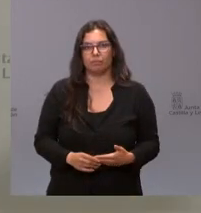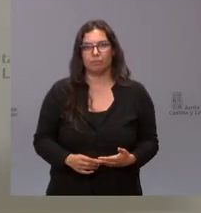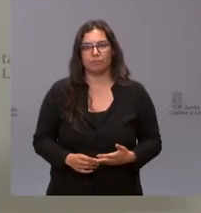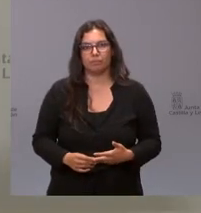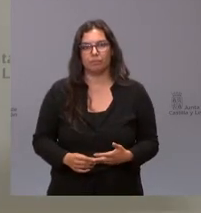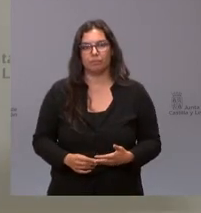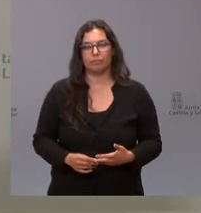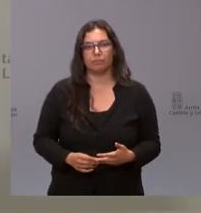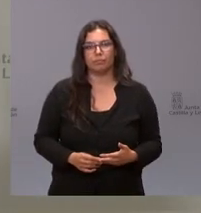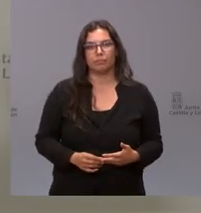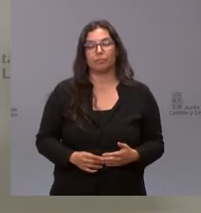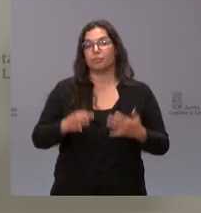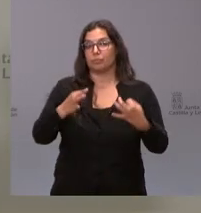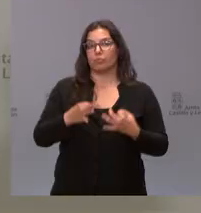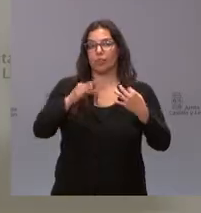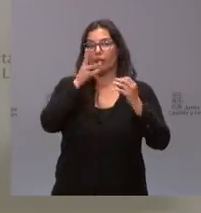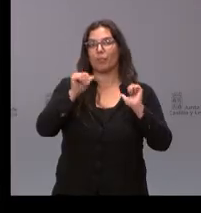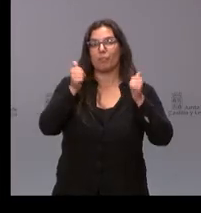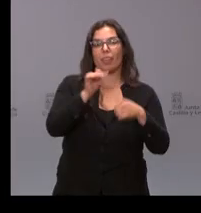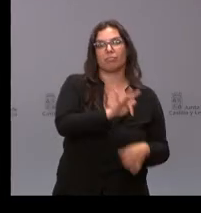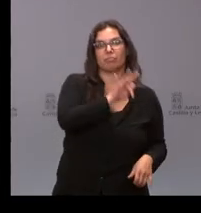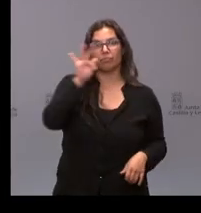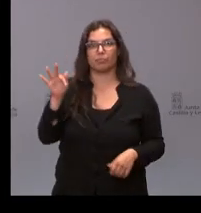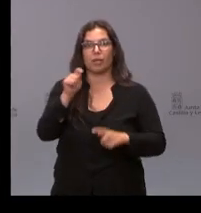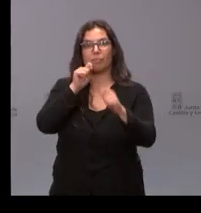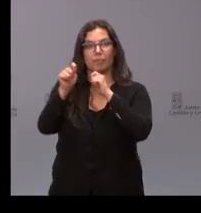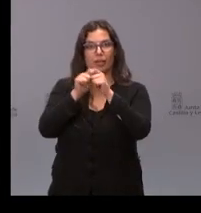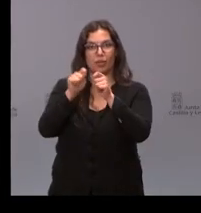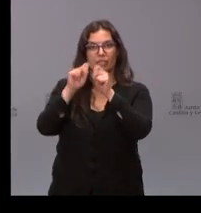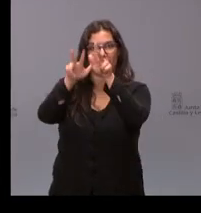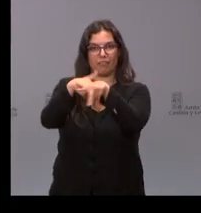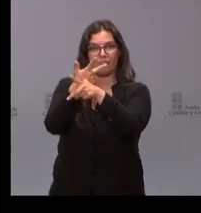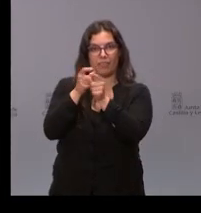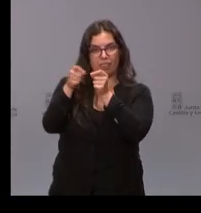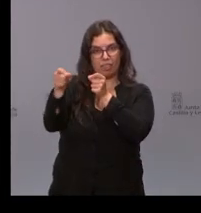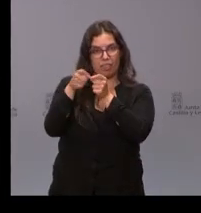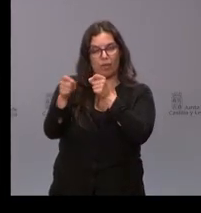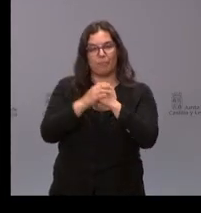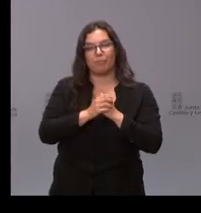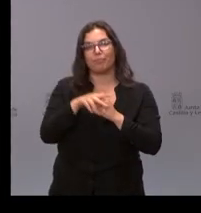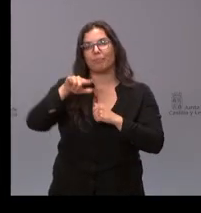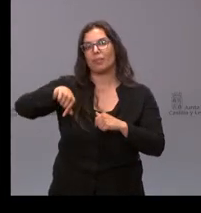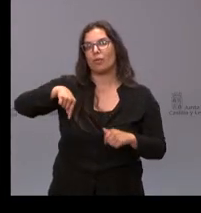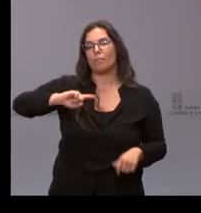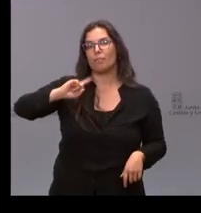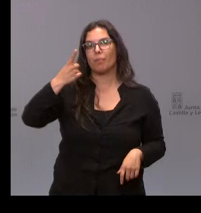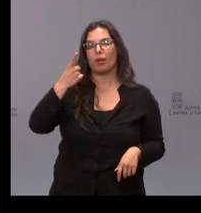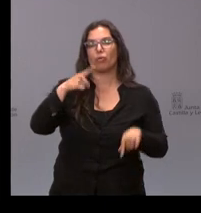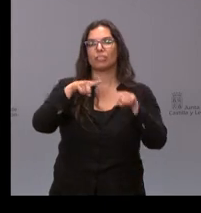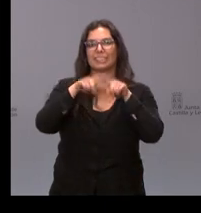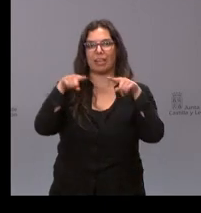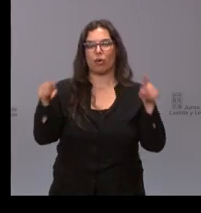vamos a abrir como siempre un turno con los periodistas que nos siguen por videoconferencia y hoy lo iniciamos en Segovia